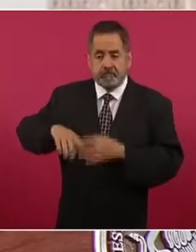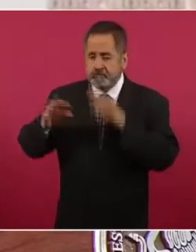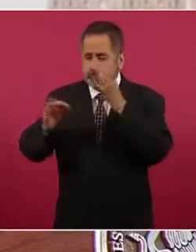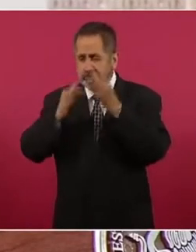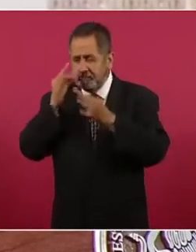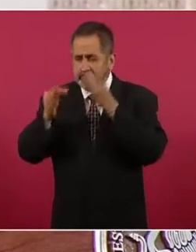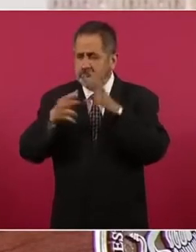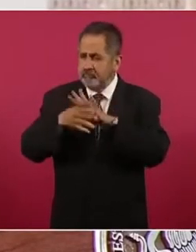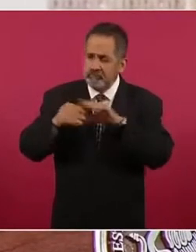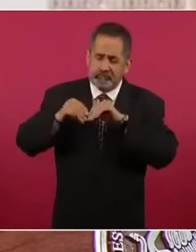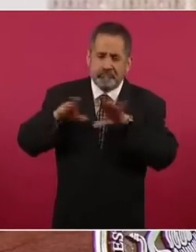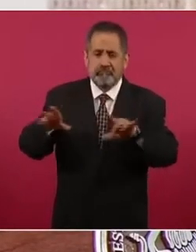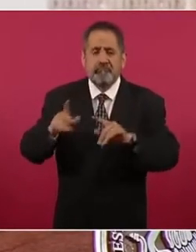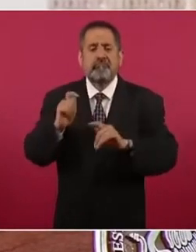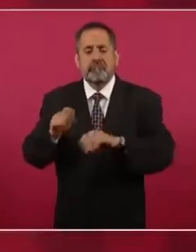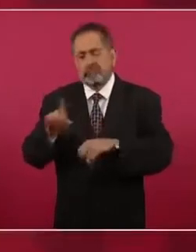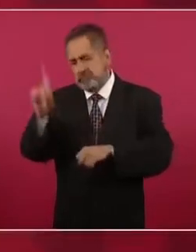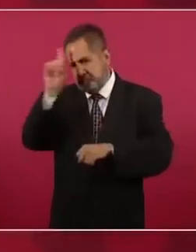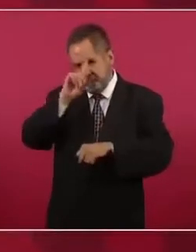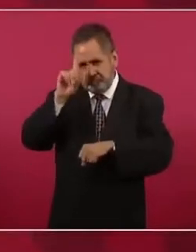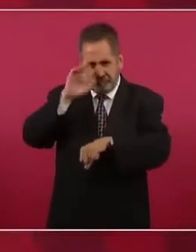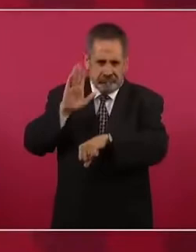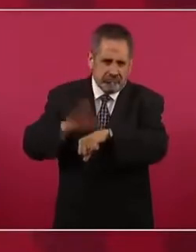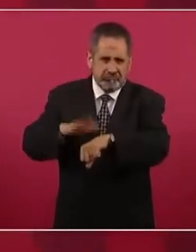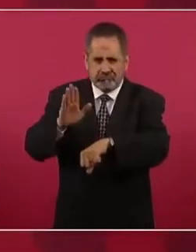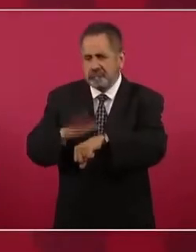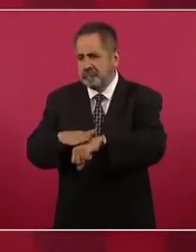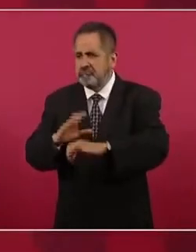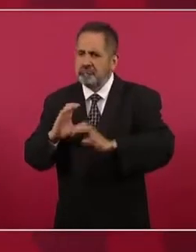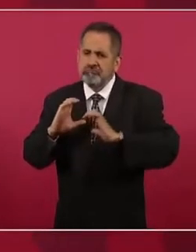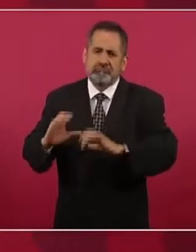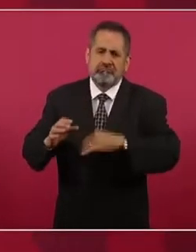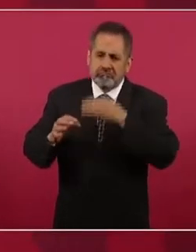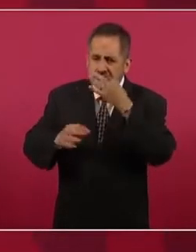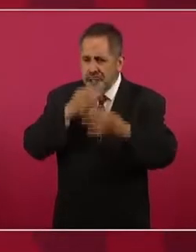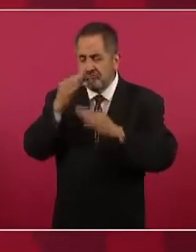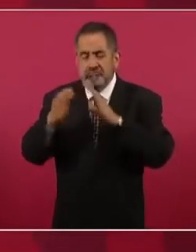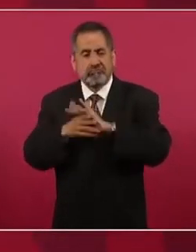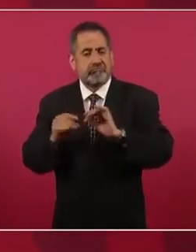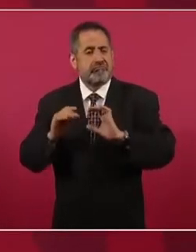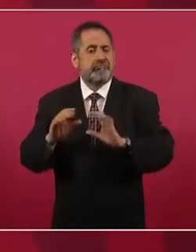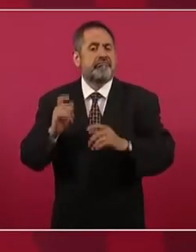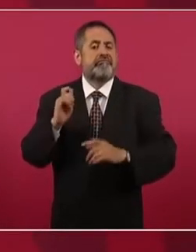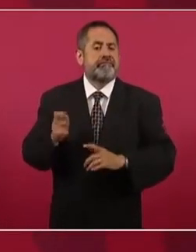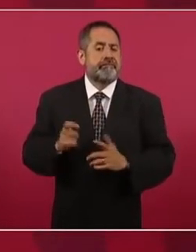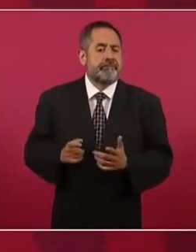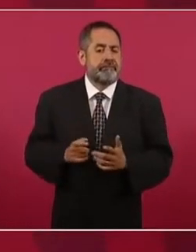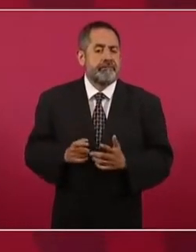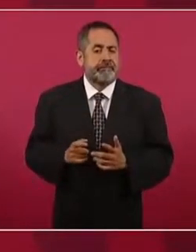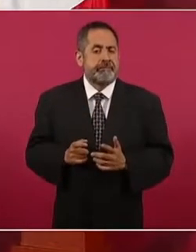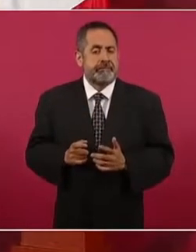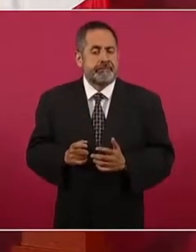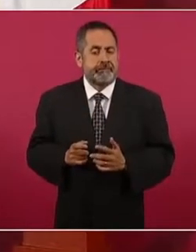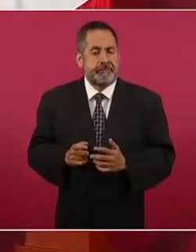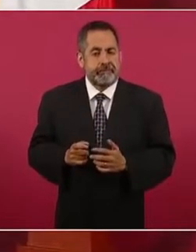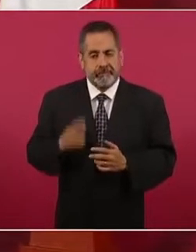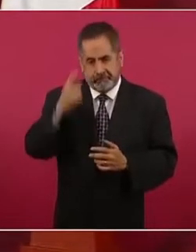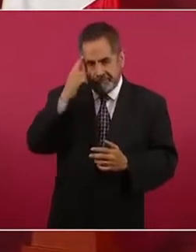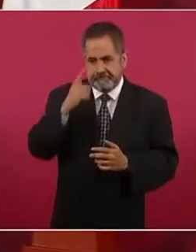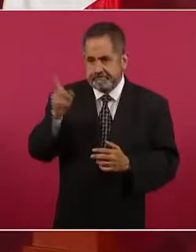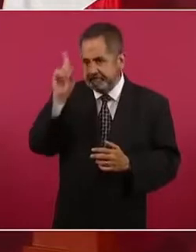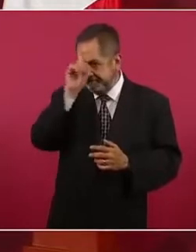se destina a la campaña de